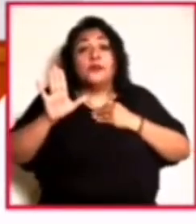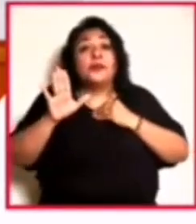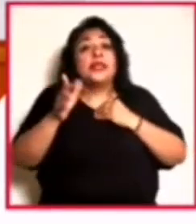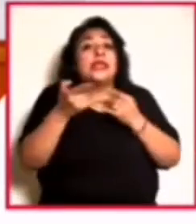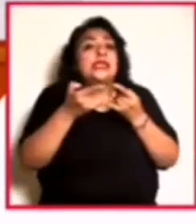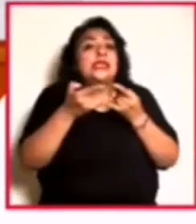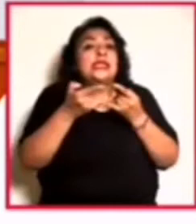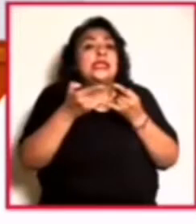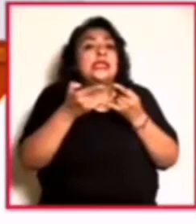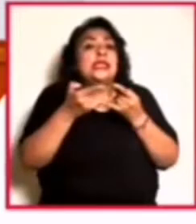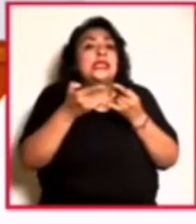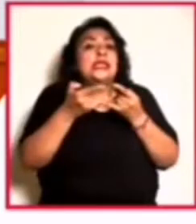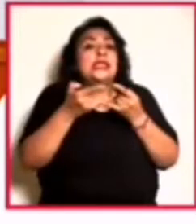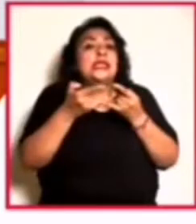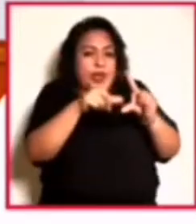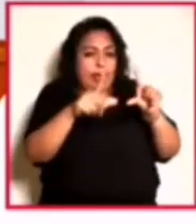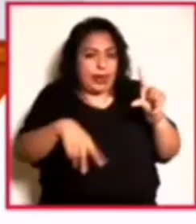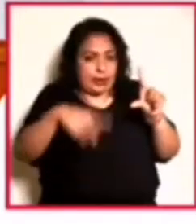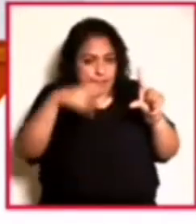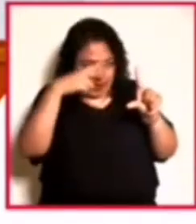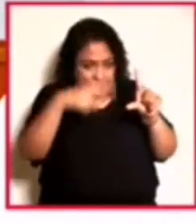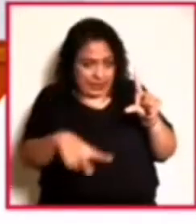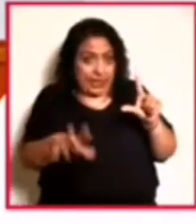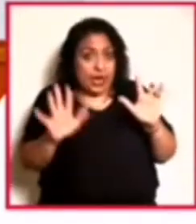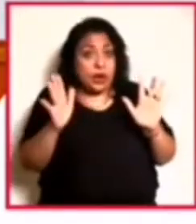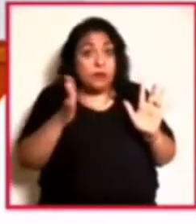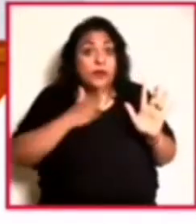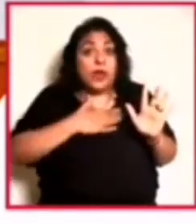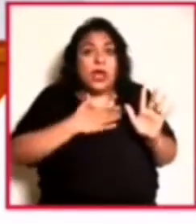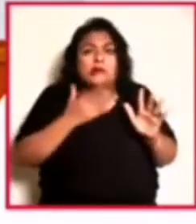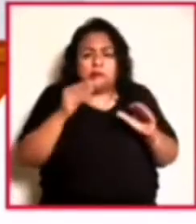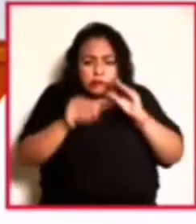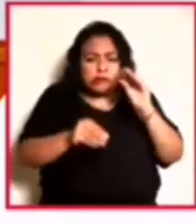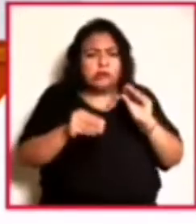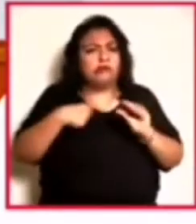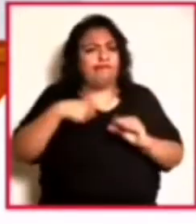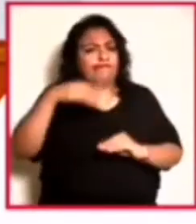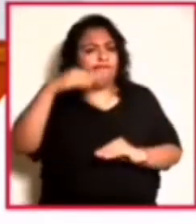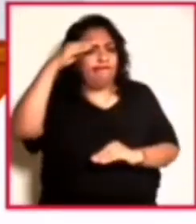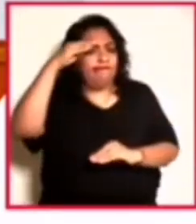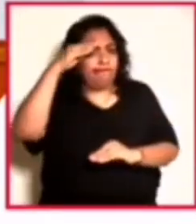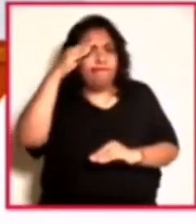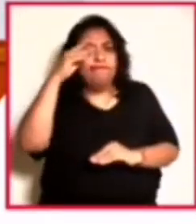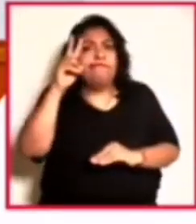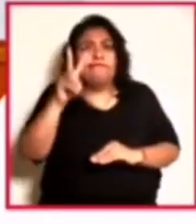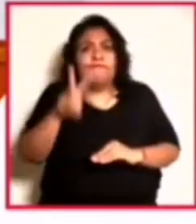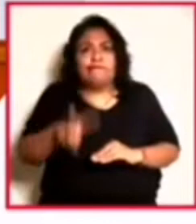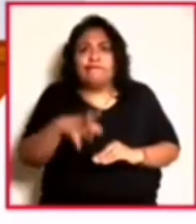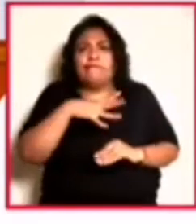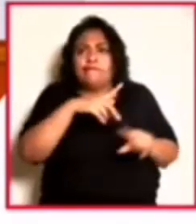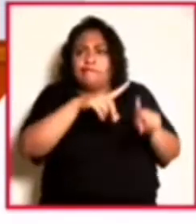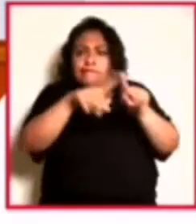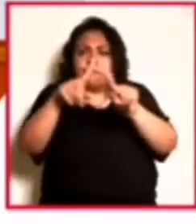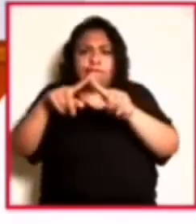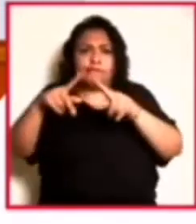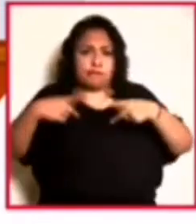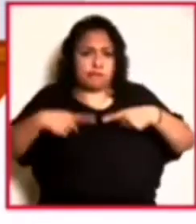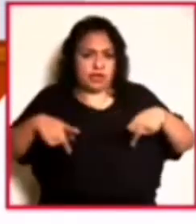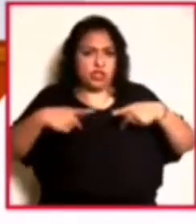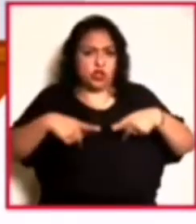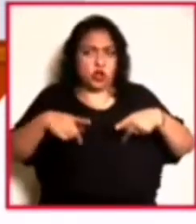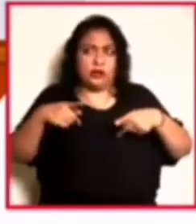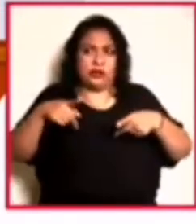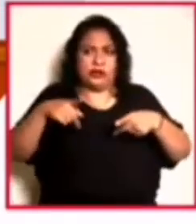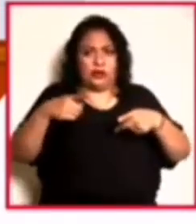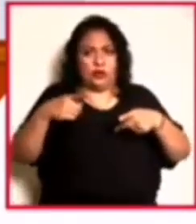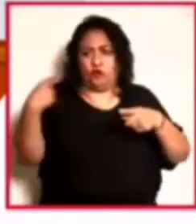mexicana. Y lo hemos estado haciendo porque consideramos que hay una serie de personajes en la historia de